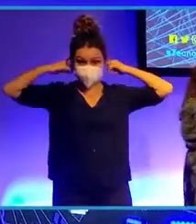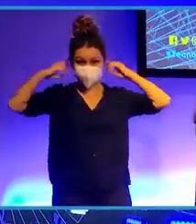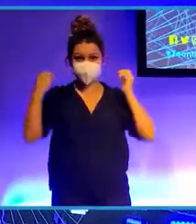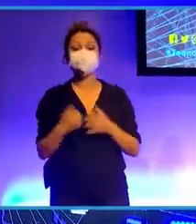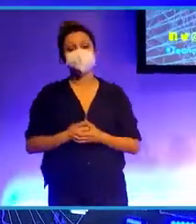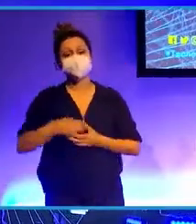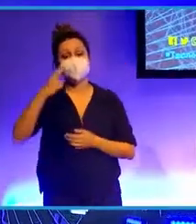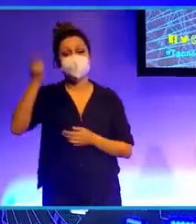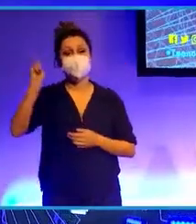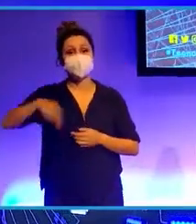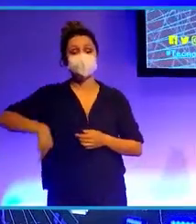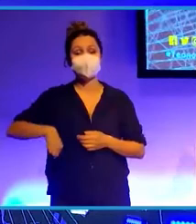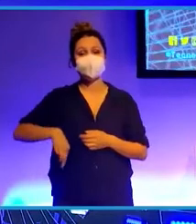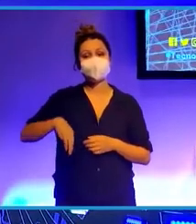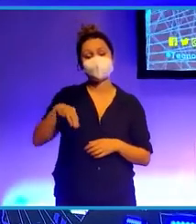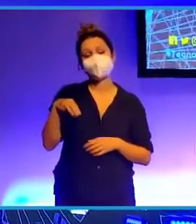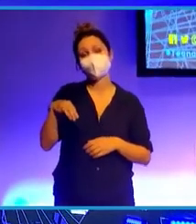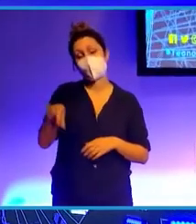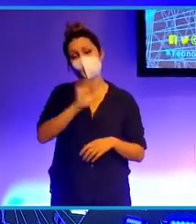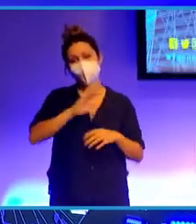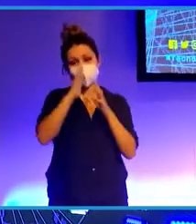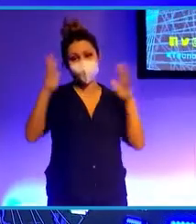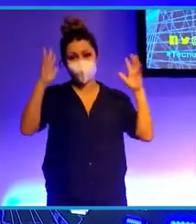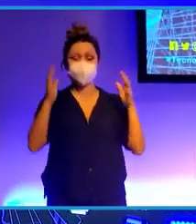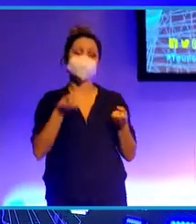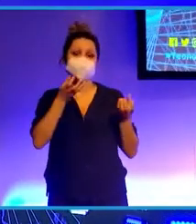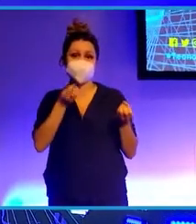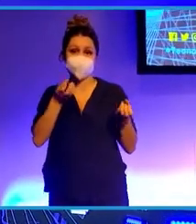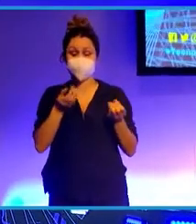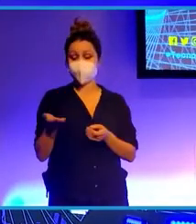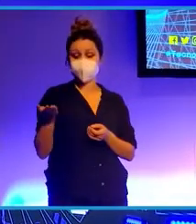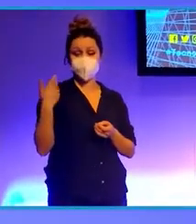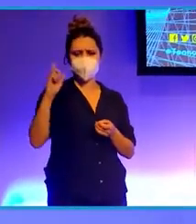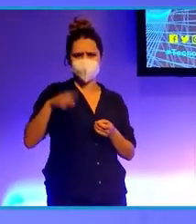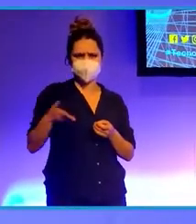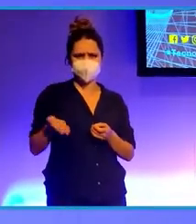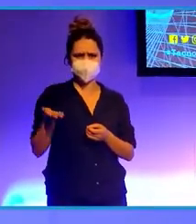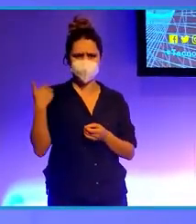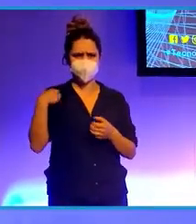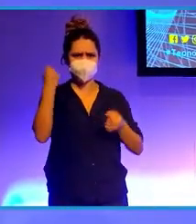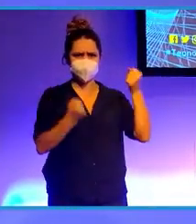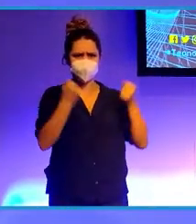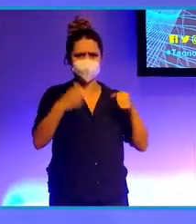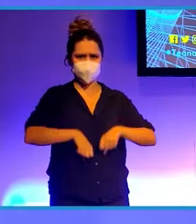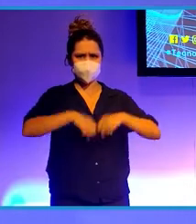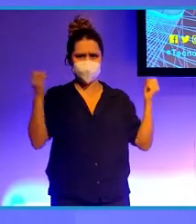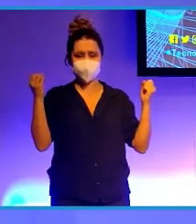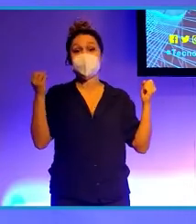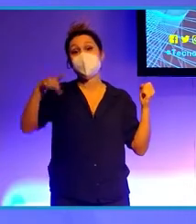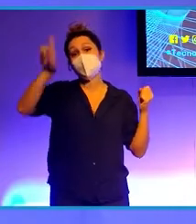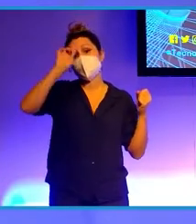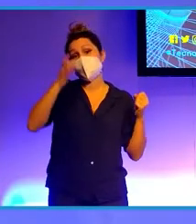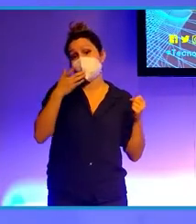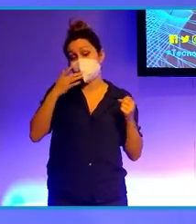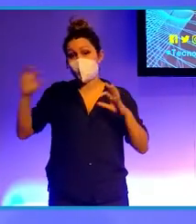¿Cuánta razón, Mr. Branding, verdad? Bueno, les cuento. Hace poco más de un mes se me estropeó el coche. No sé si por las